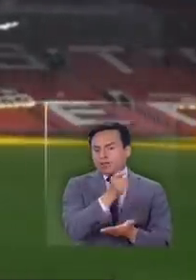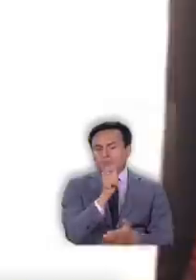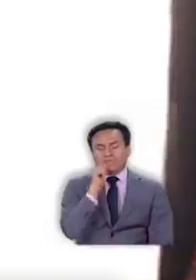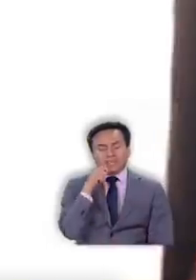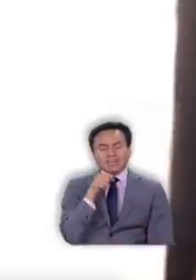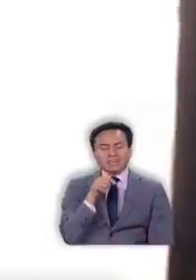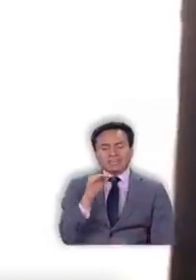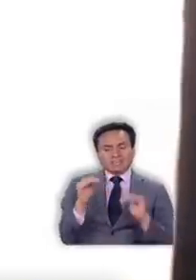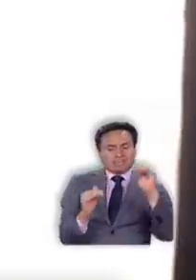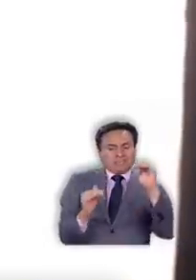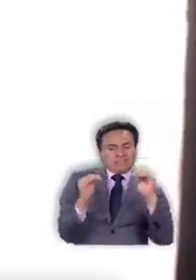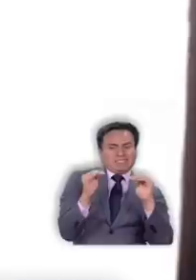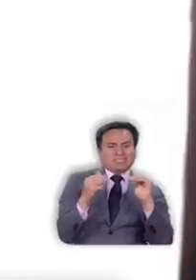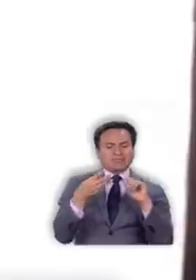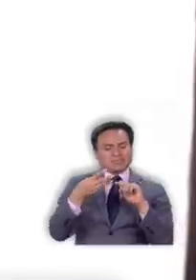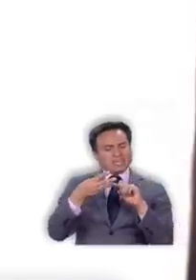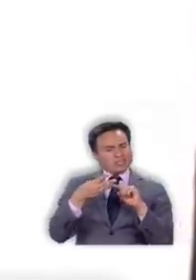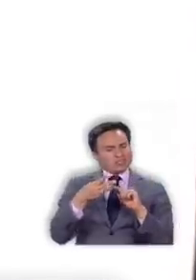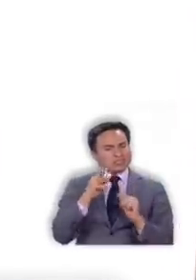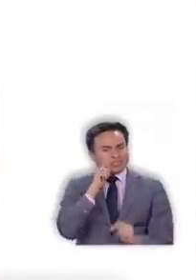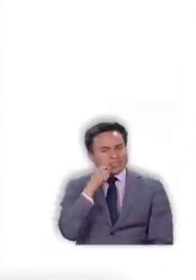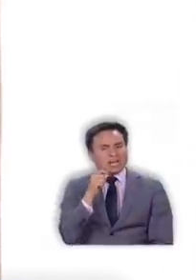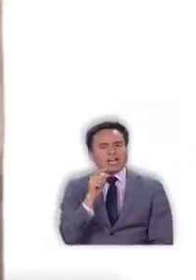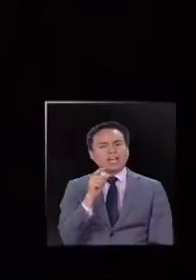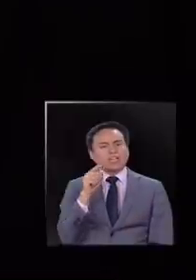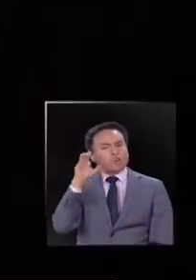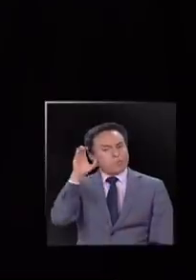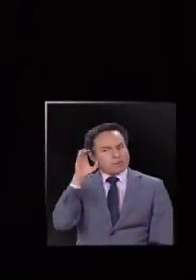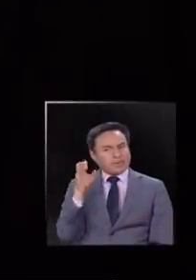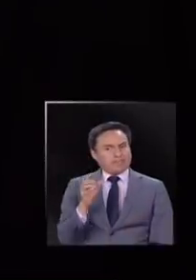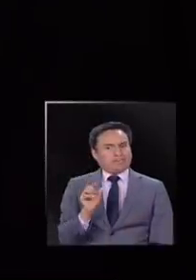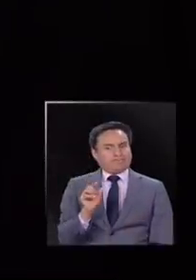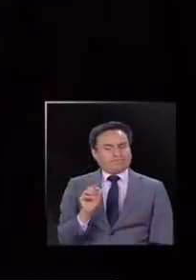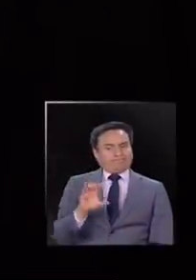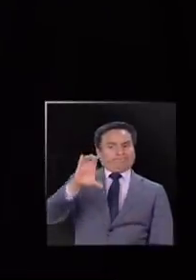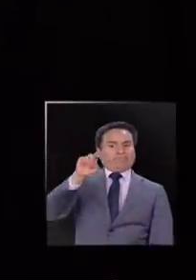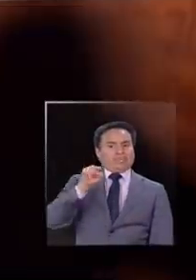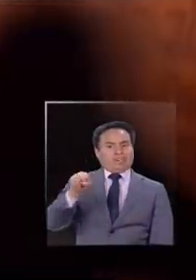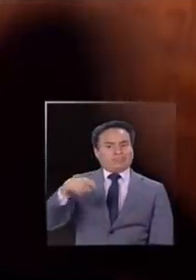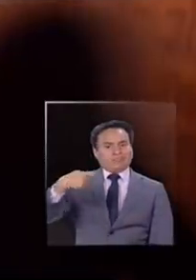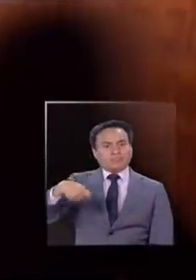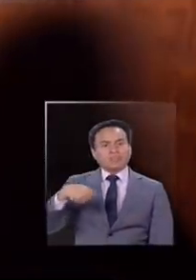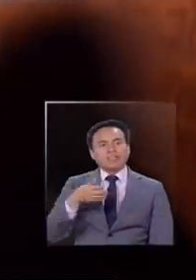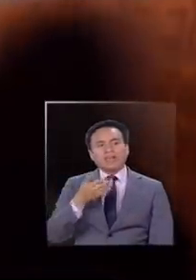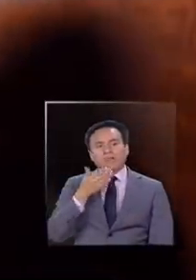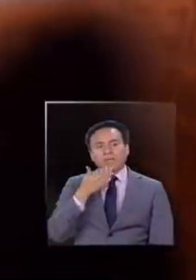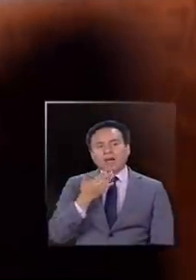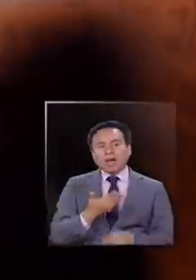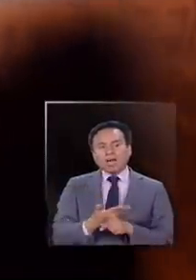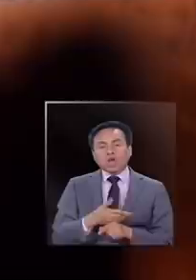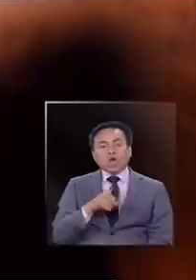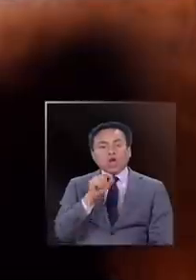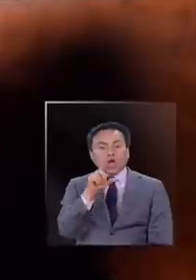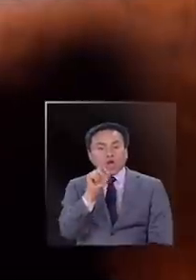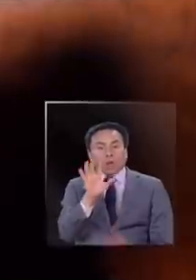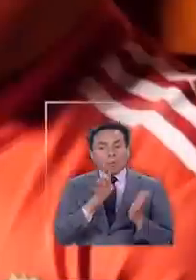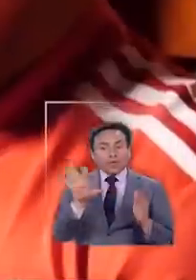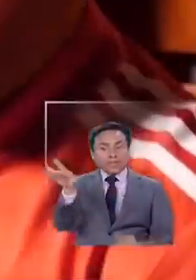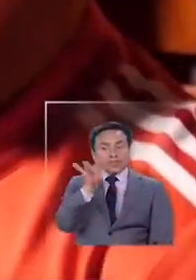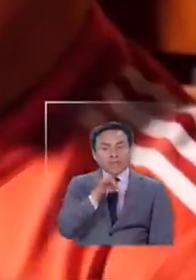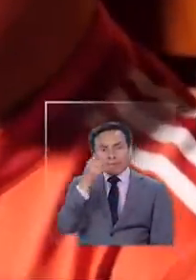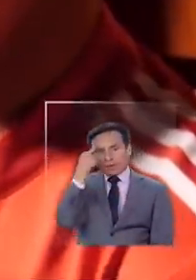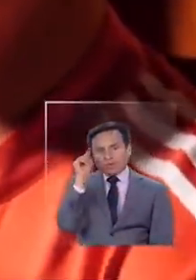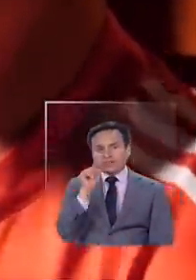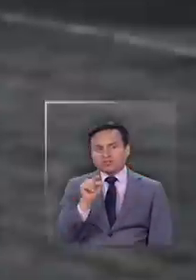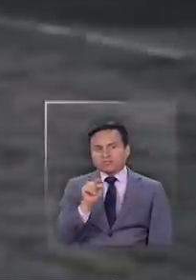apenas se acerca a un tercio de lo que recibe el Tocopillano se habla de River y hasta apareció Colo Colo como posible destino pero